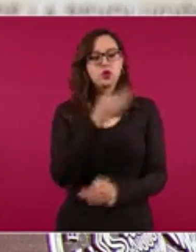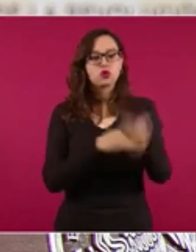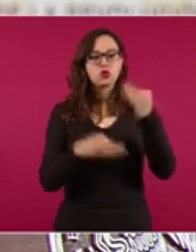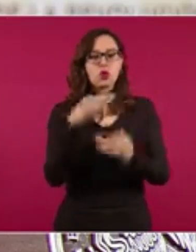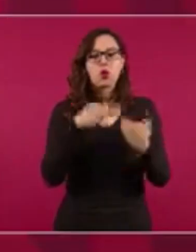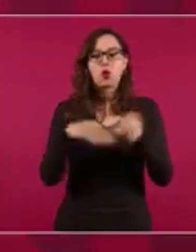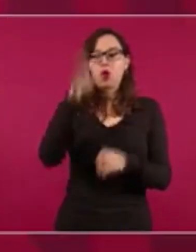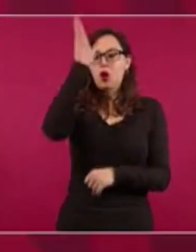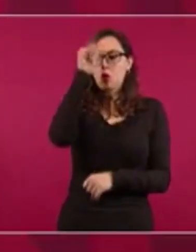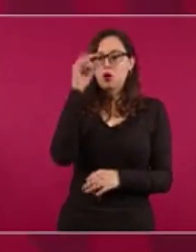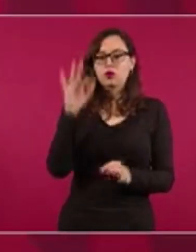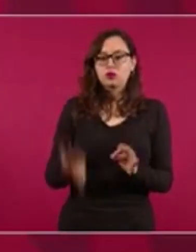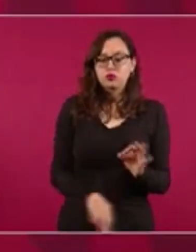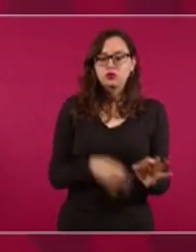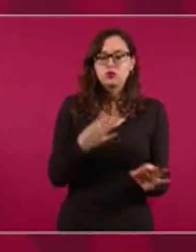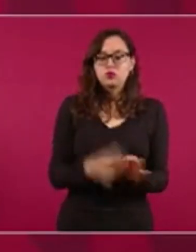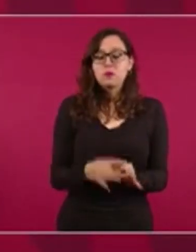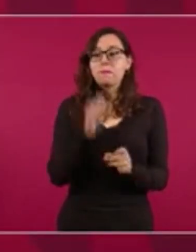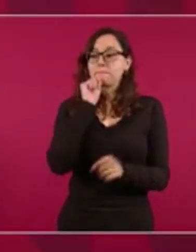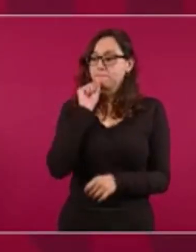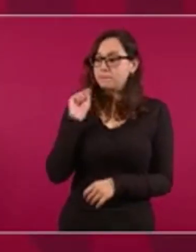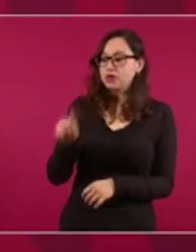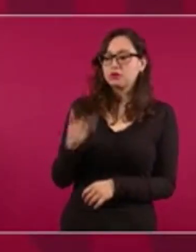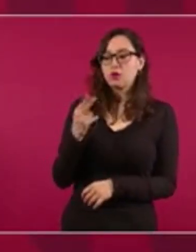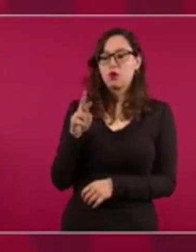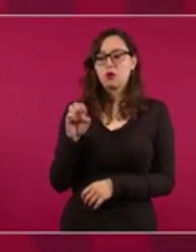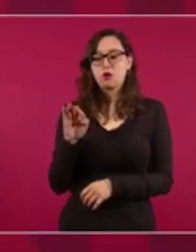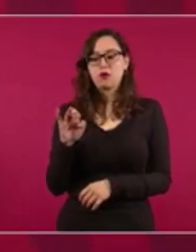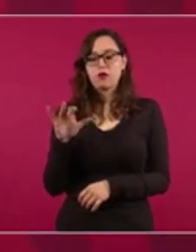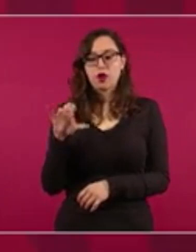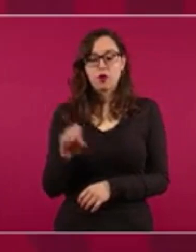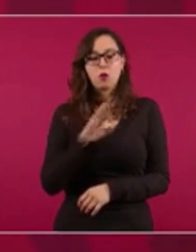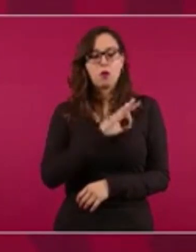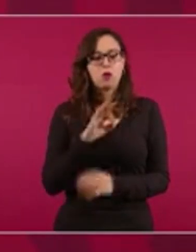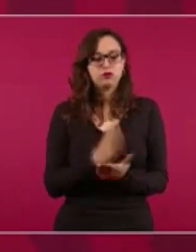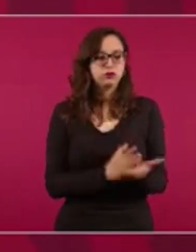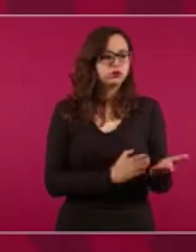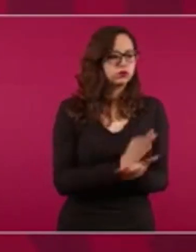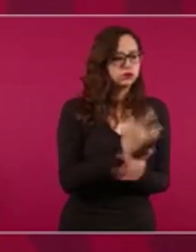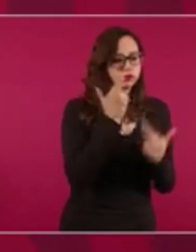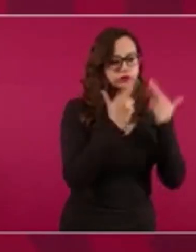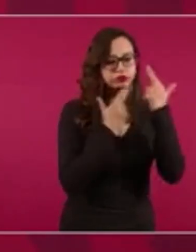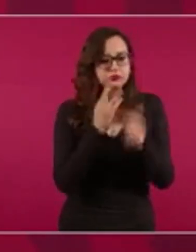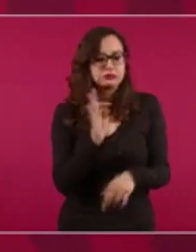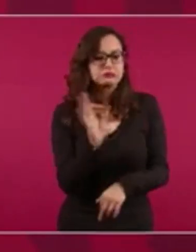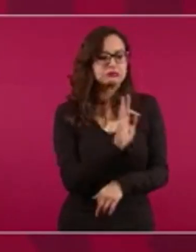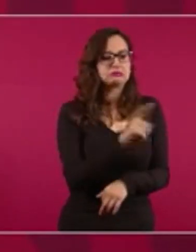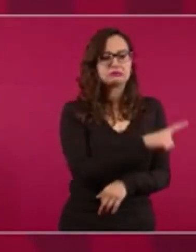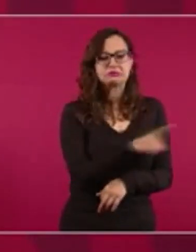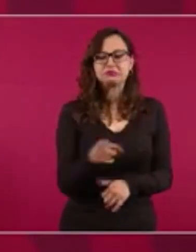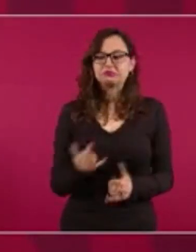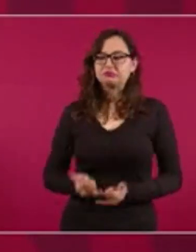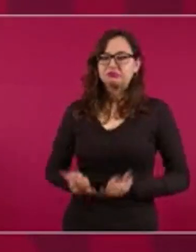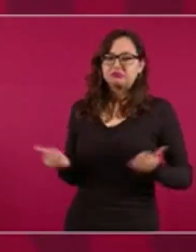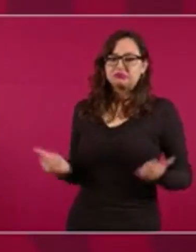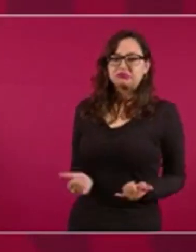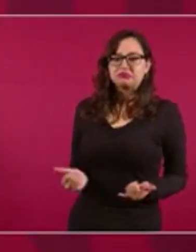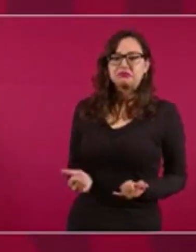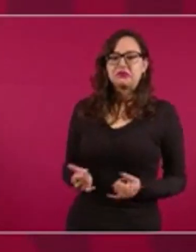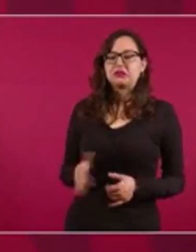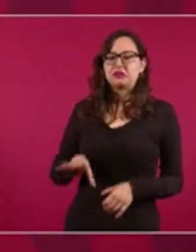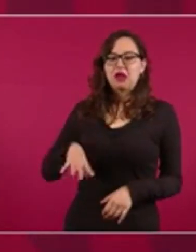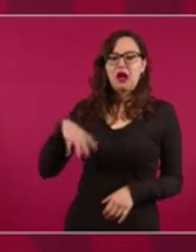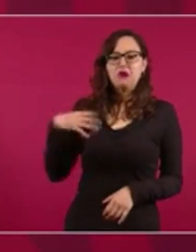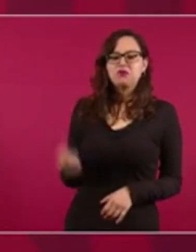suficiente autoridad y facultad de fiscalización y sanción en aquellos casos en donde se detecten